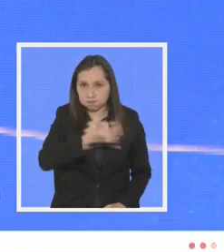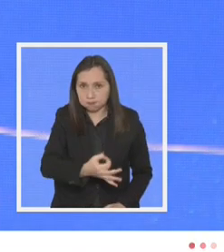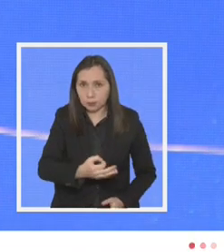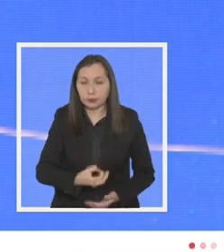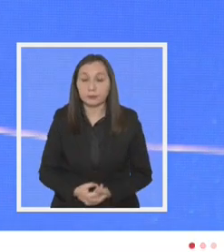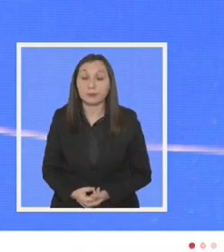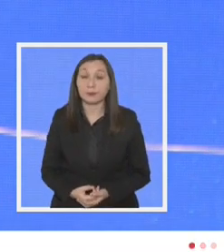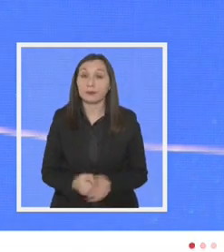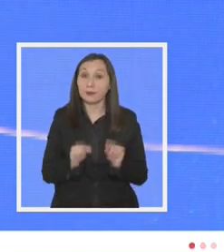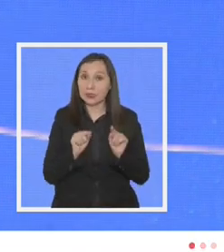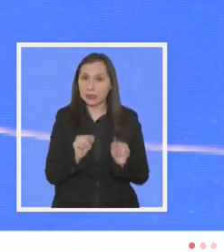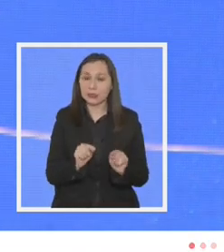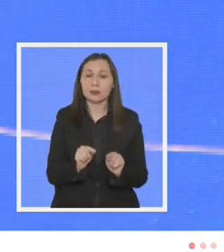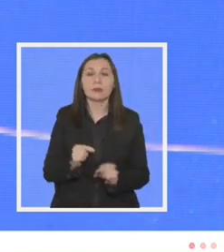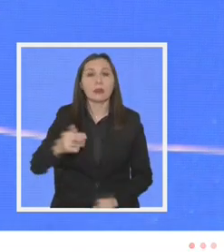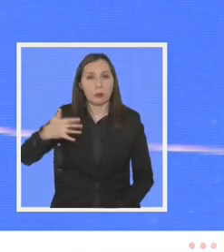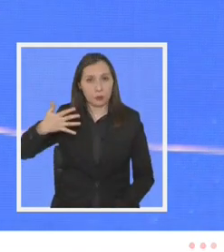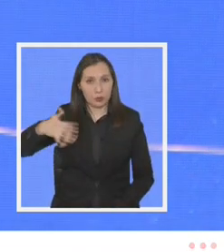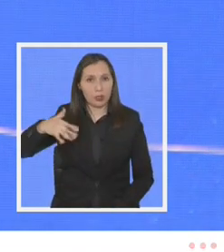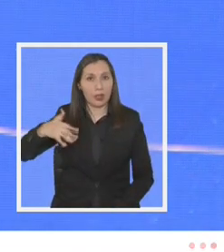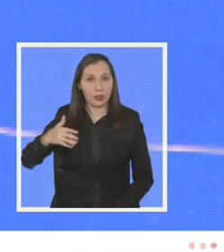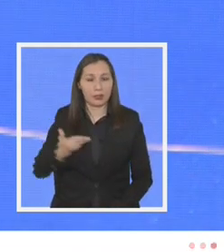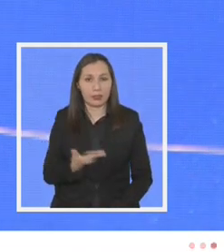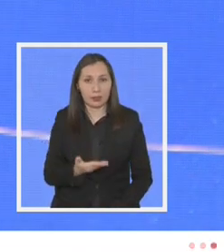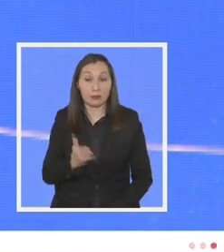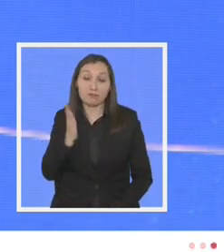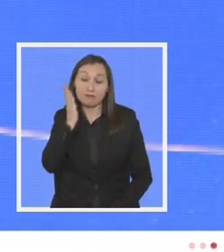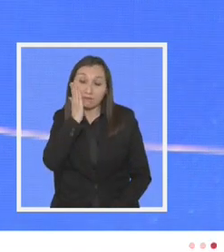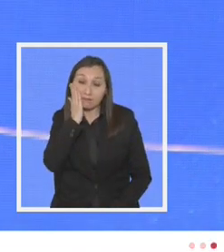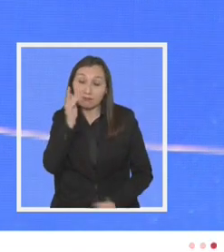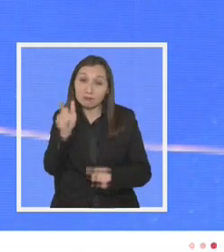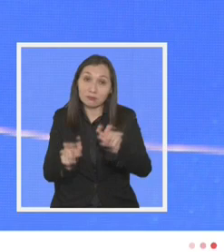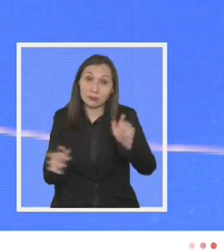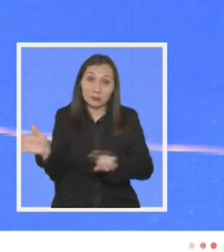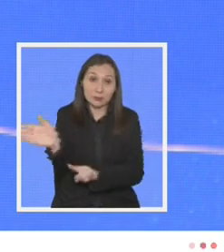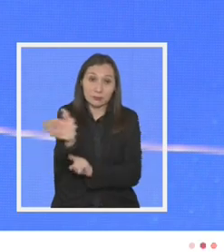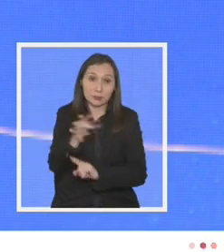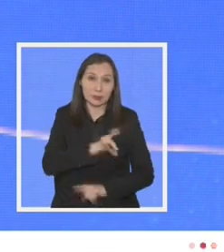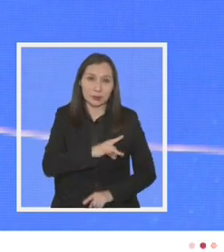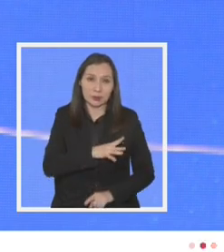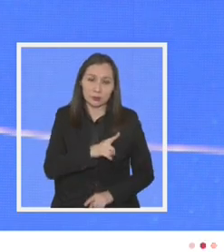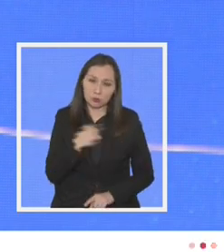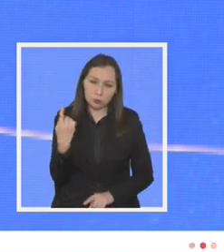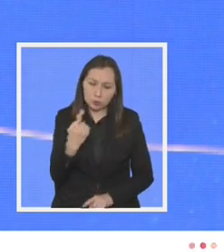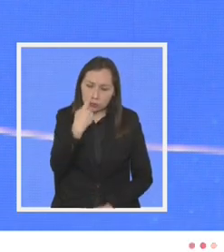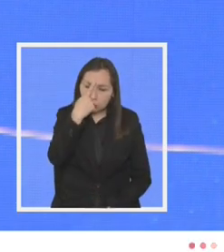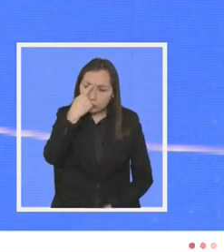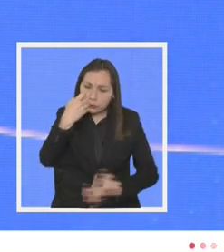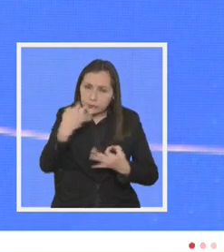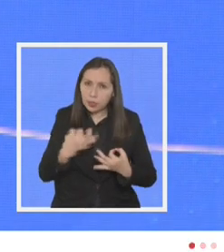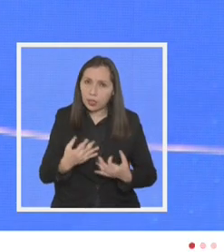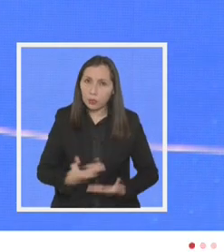en esto es importante estimados y estimadas compatriotas que seamos serios